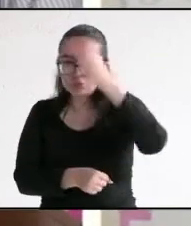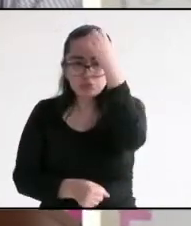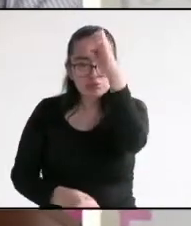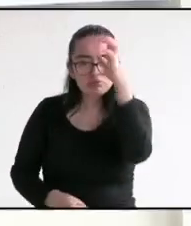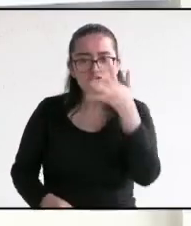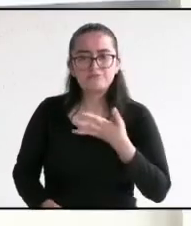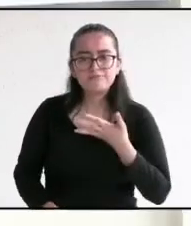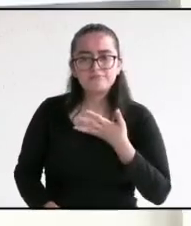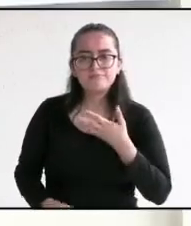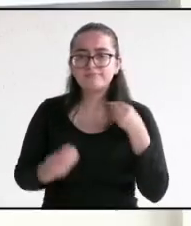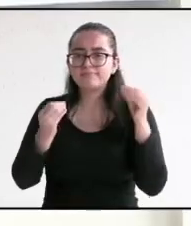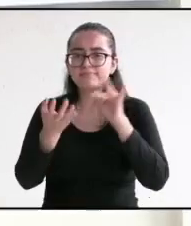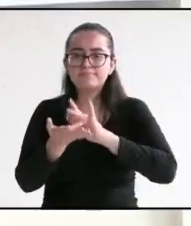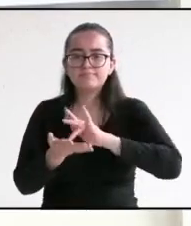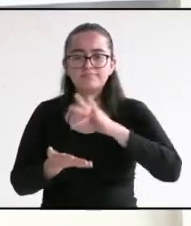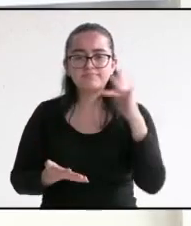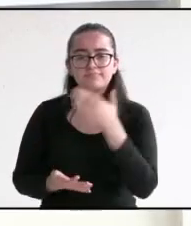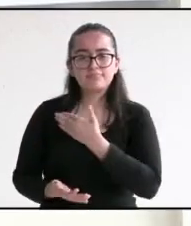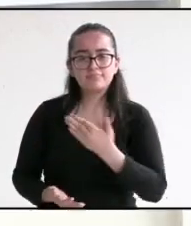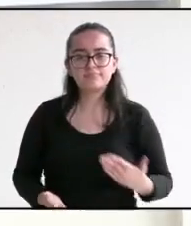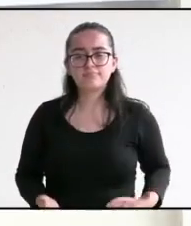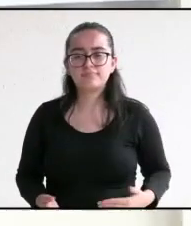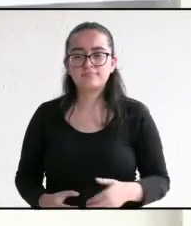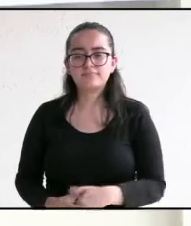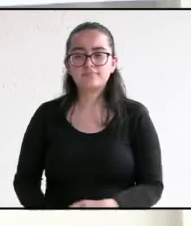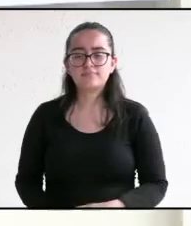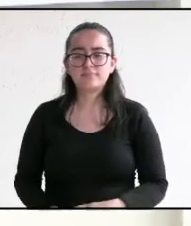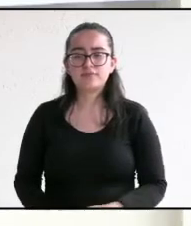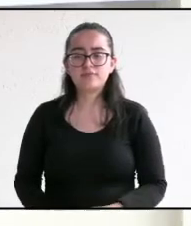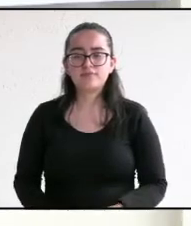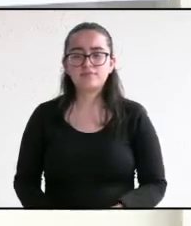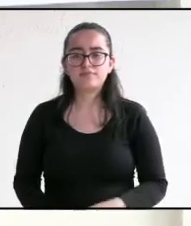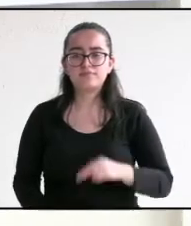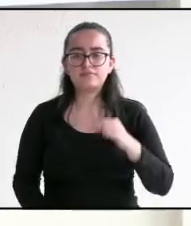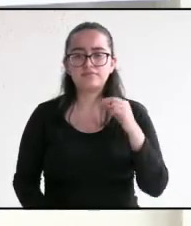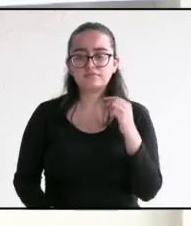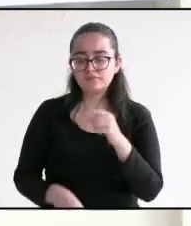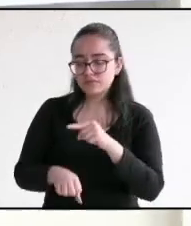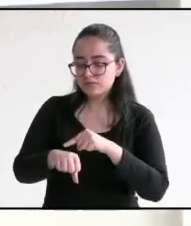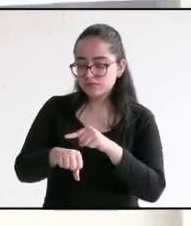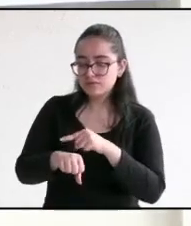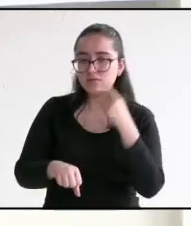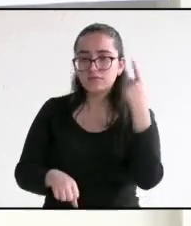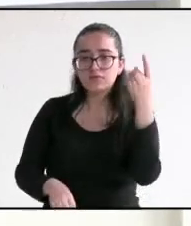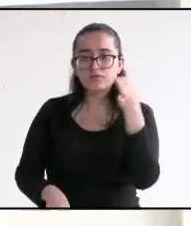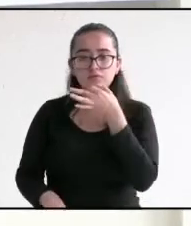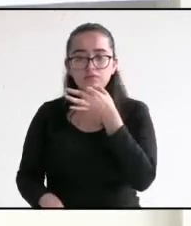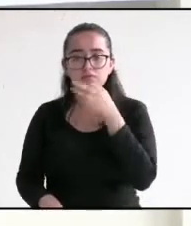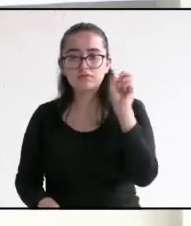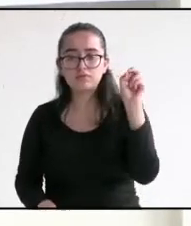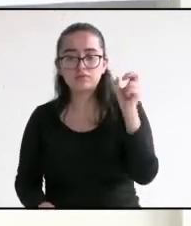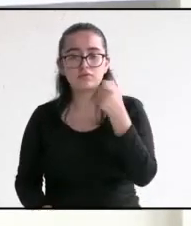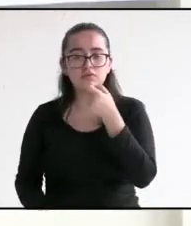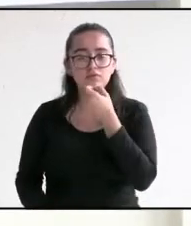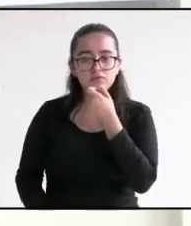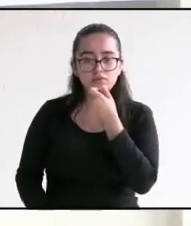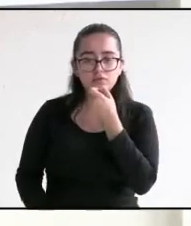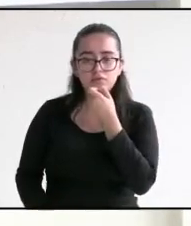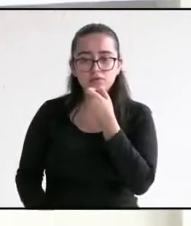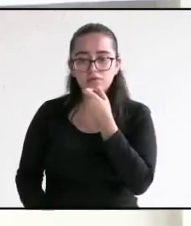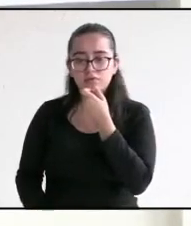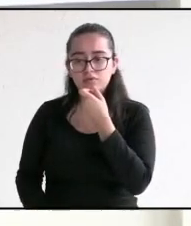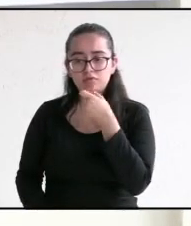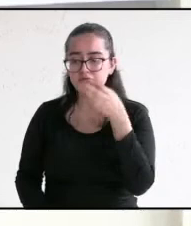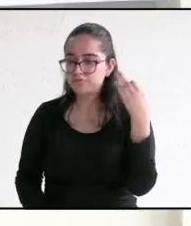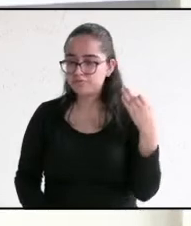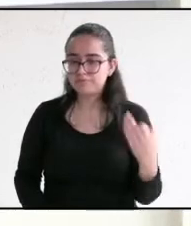Gracias. Muchísimas gracias, candidato. Les recuerdo que en esta ronda cuentan con un tiempo de un minuto con 30 segundos, tiempo que ya fue